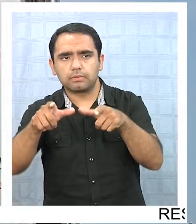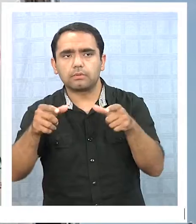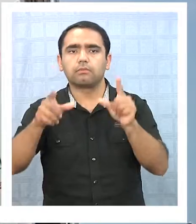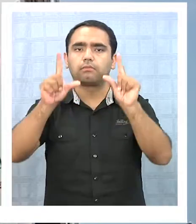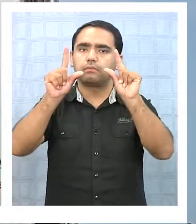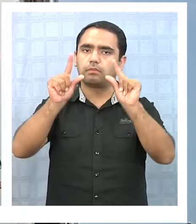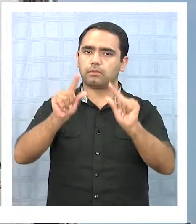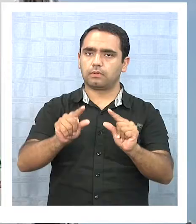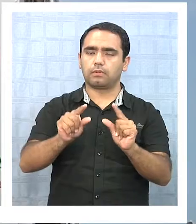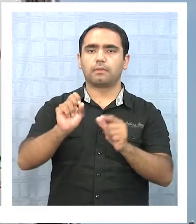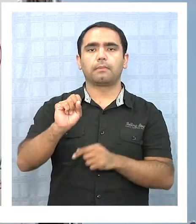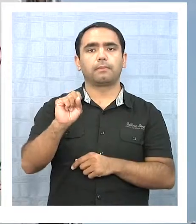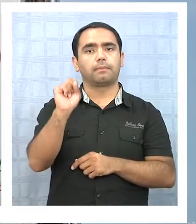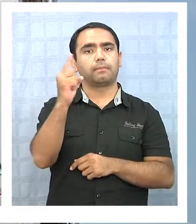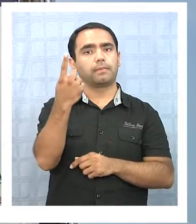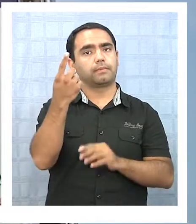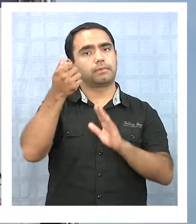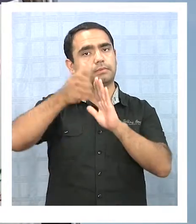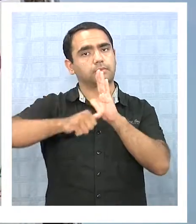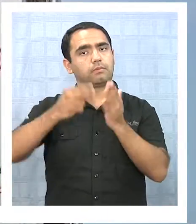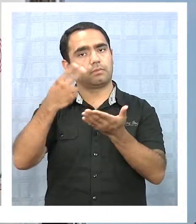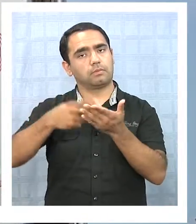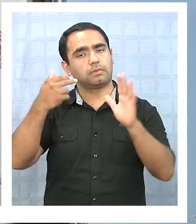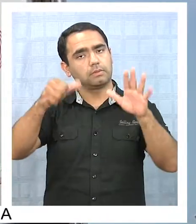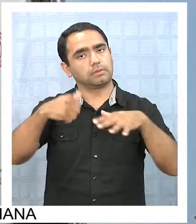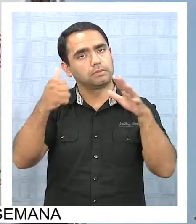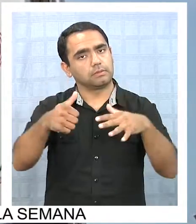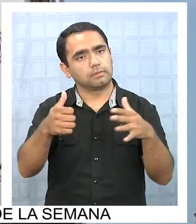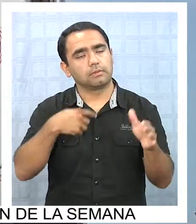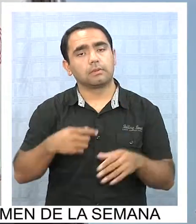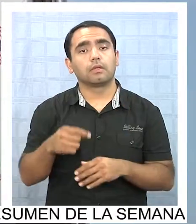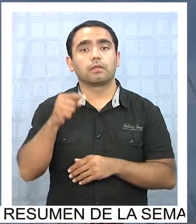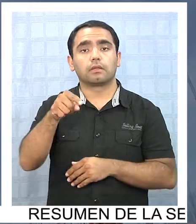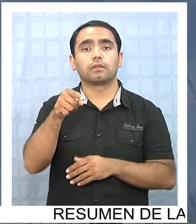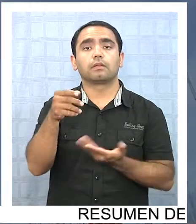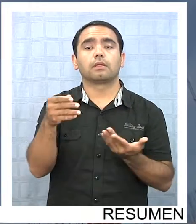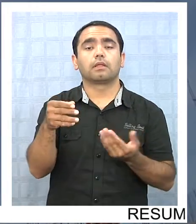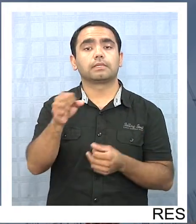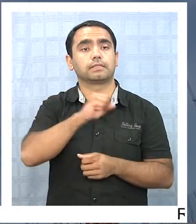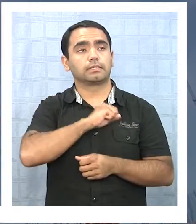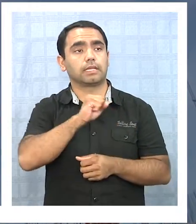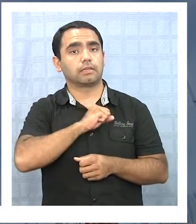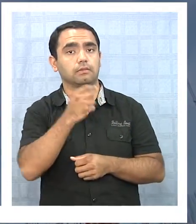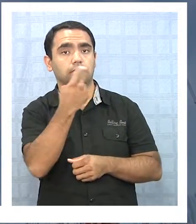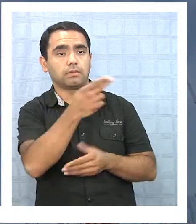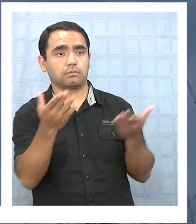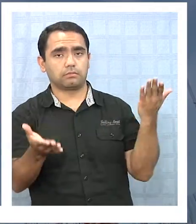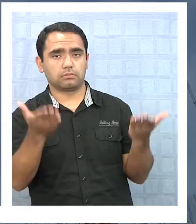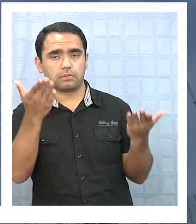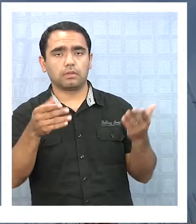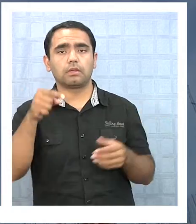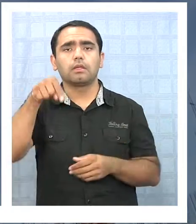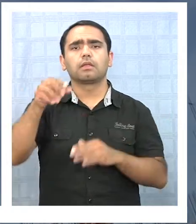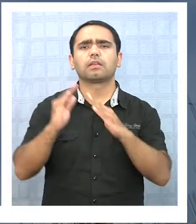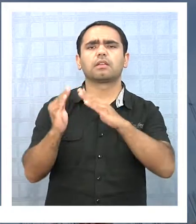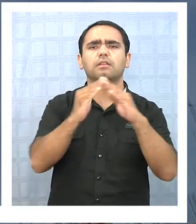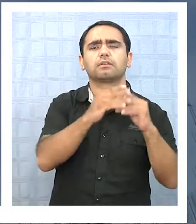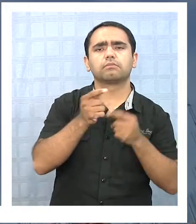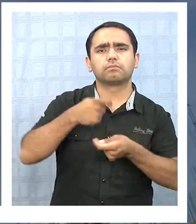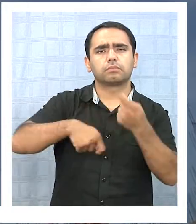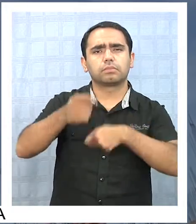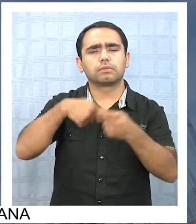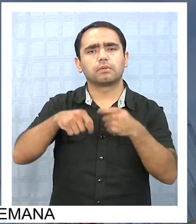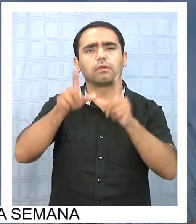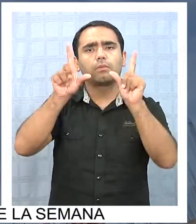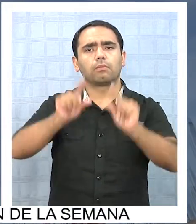a la baja en el primer trimestre del 2016. Con base en la región metropolitana, se señala que la venta de viviendas